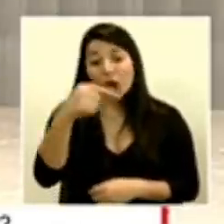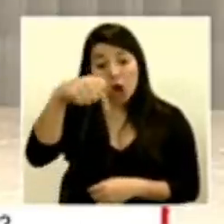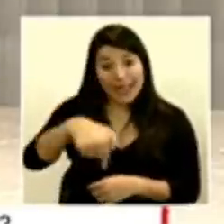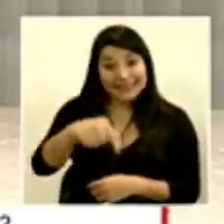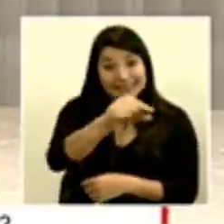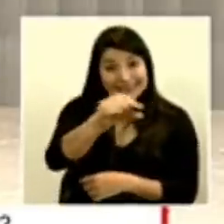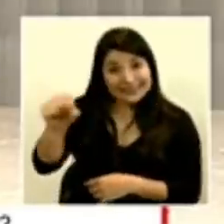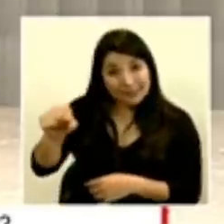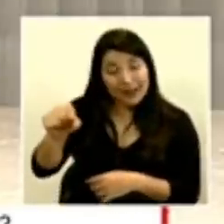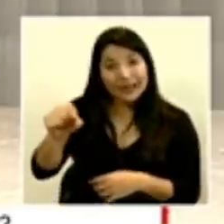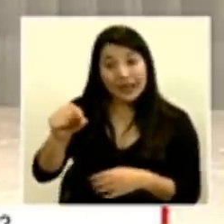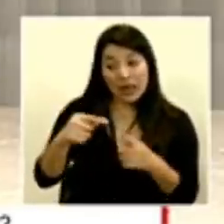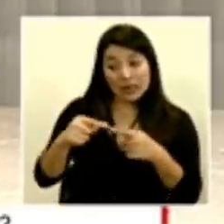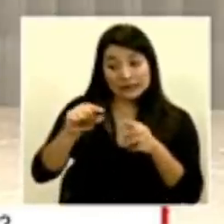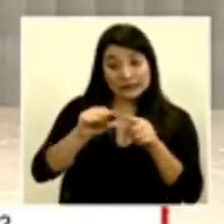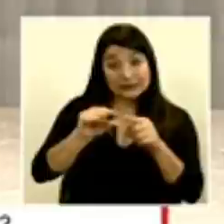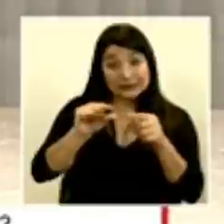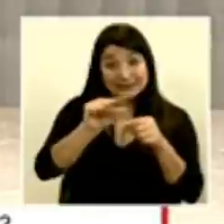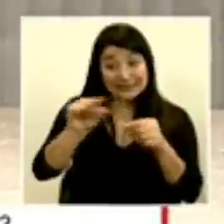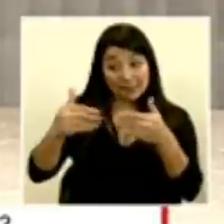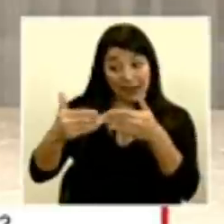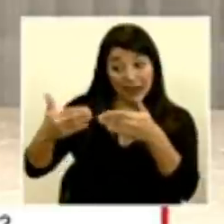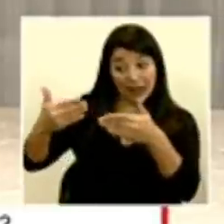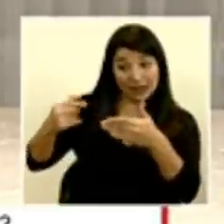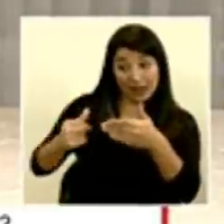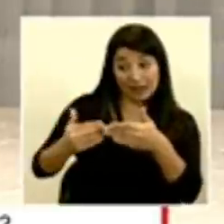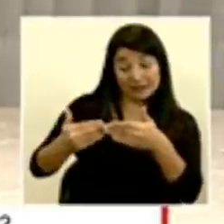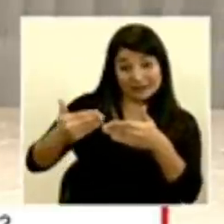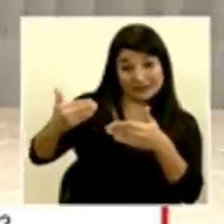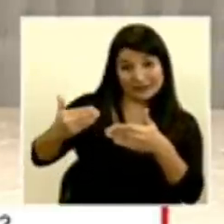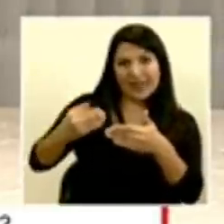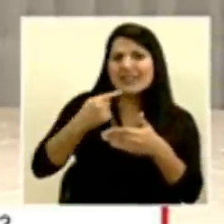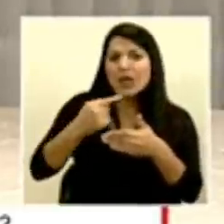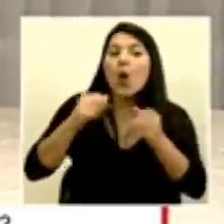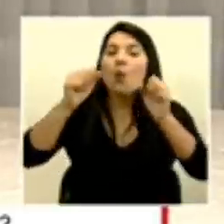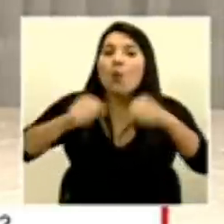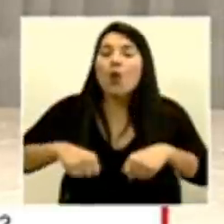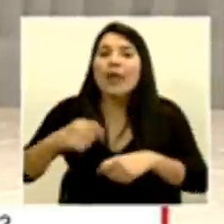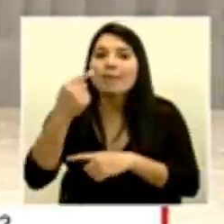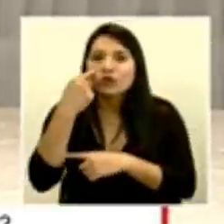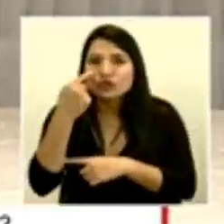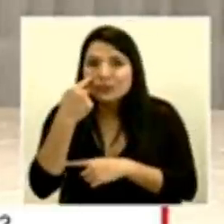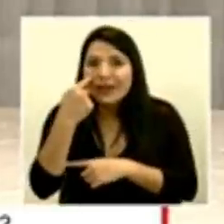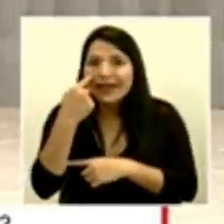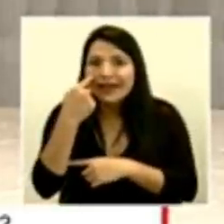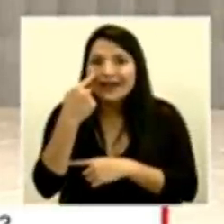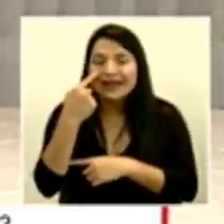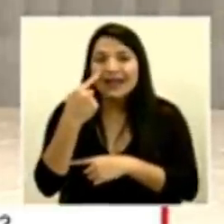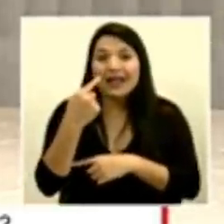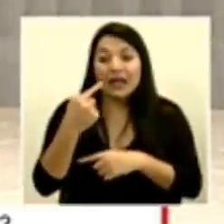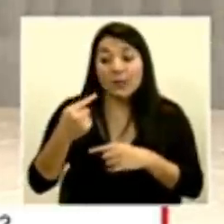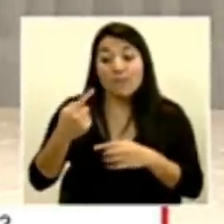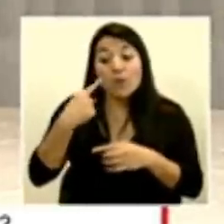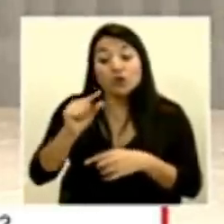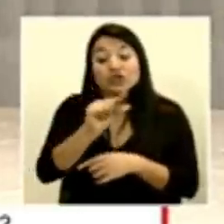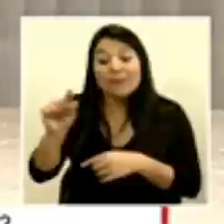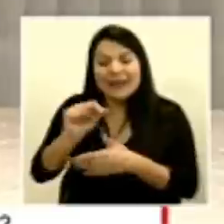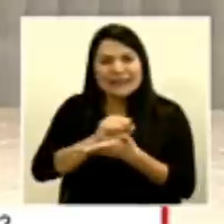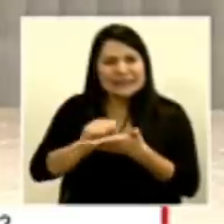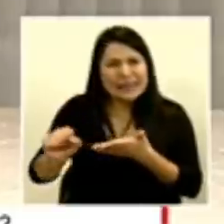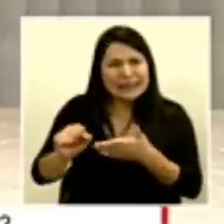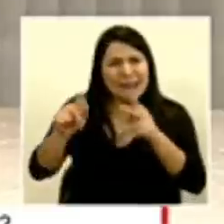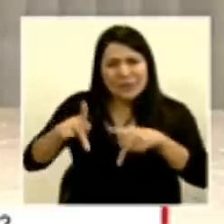la salida de los ticos a las calles después de Semana Santa pero en estos días los números han bajado han sido muy pocos los nuevos casos